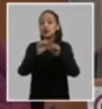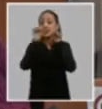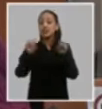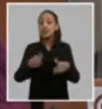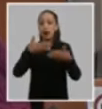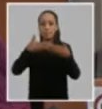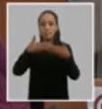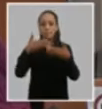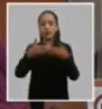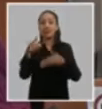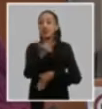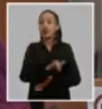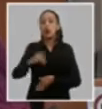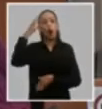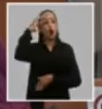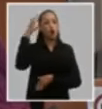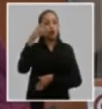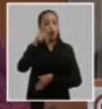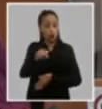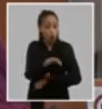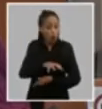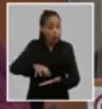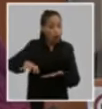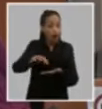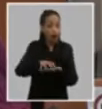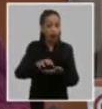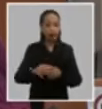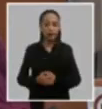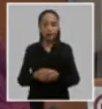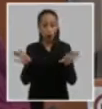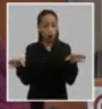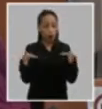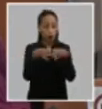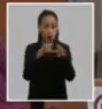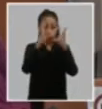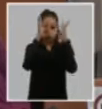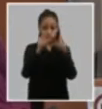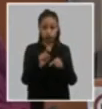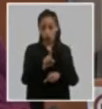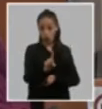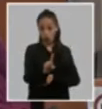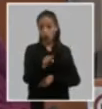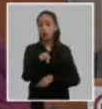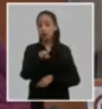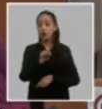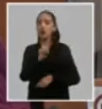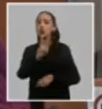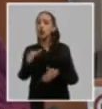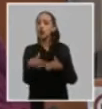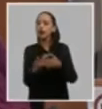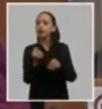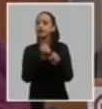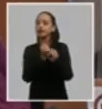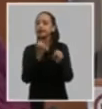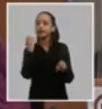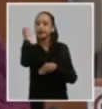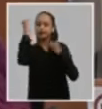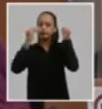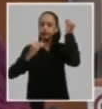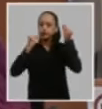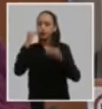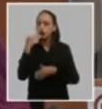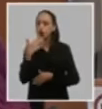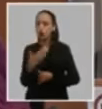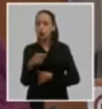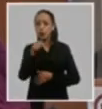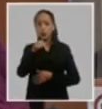empresarial como de los gobiernos locales la comisión número uno en los dos días que estuvo trabajando evaluó cómo la